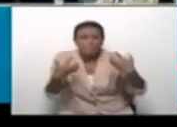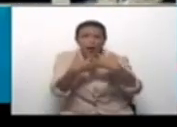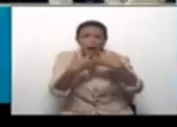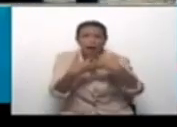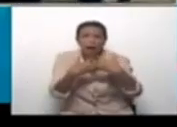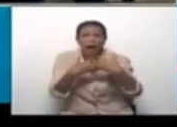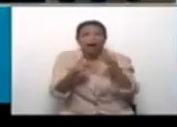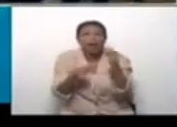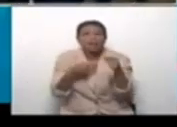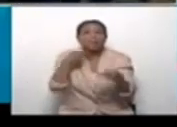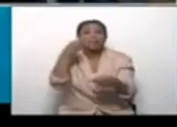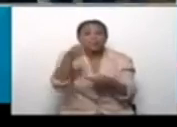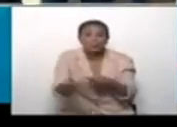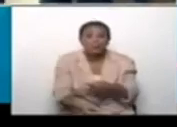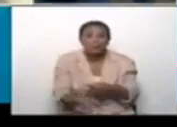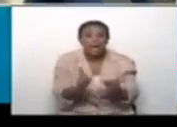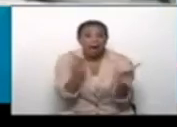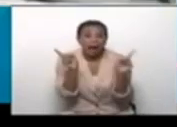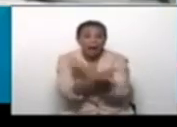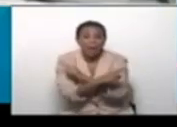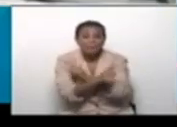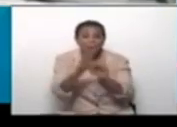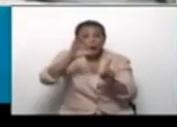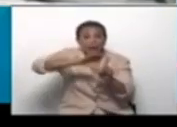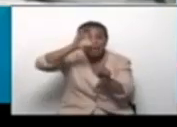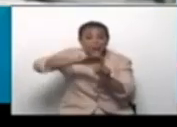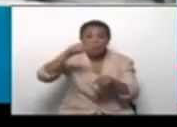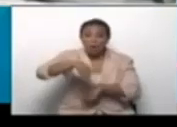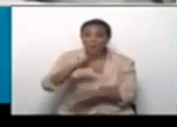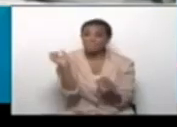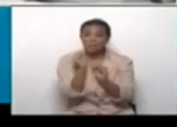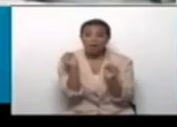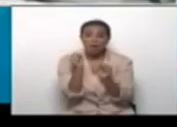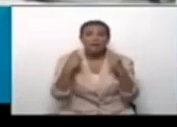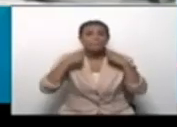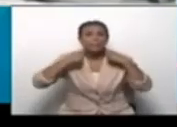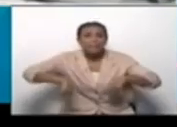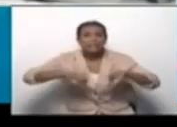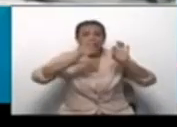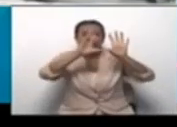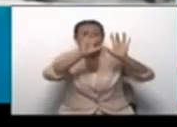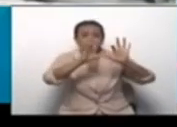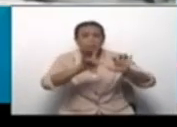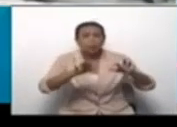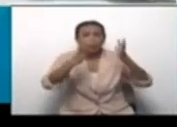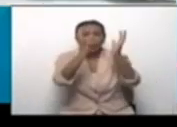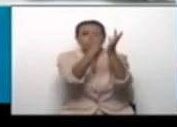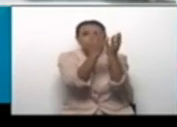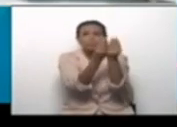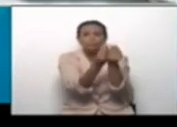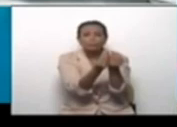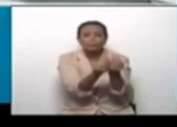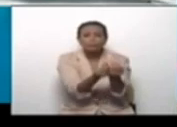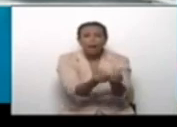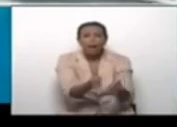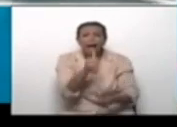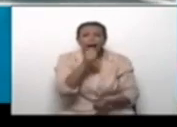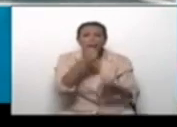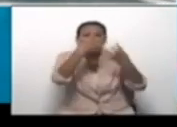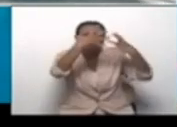partir de los cambios que ha tenido el clima en Mérida hemos perdido grandes extensiones de